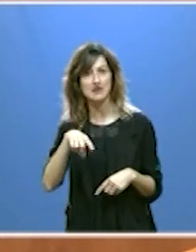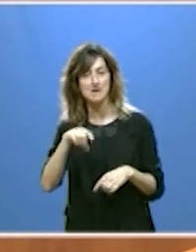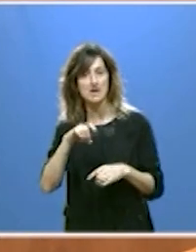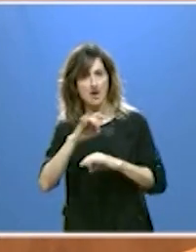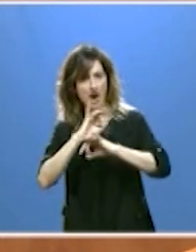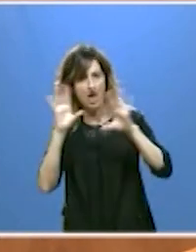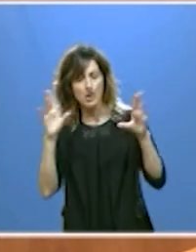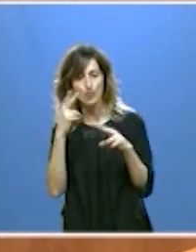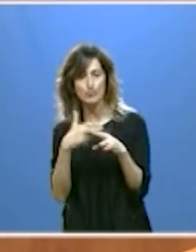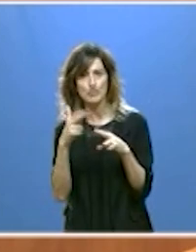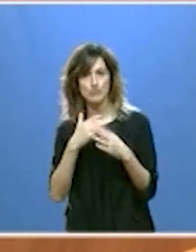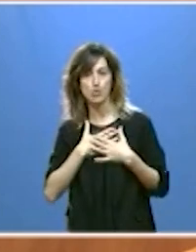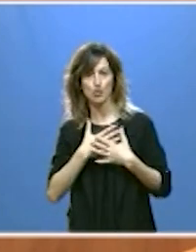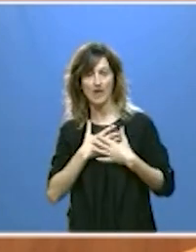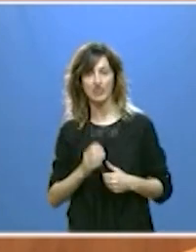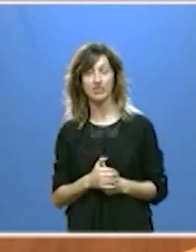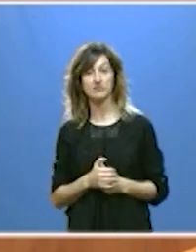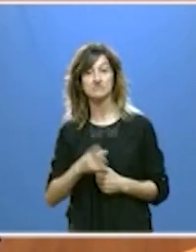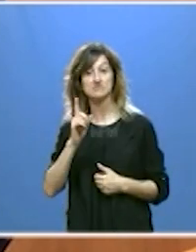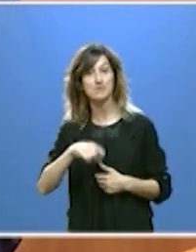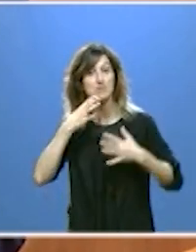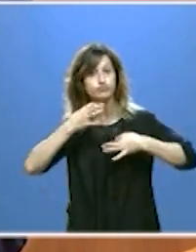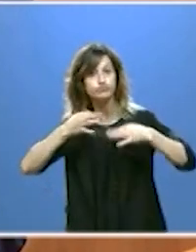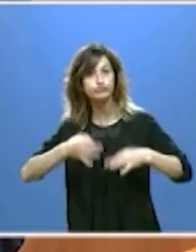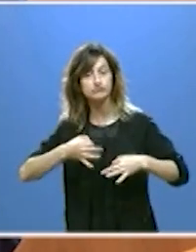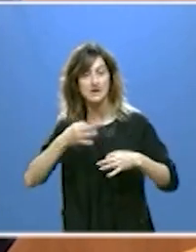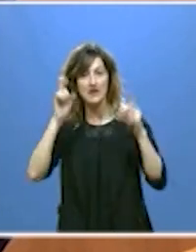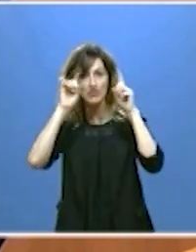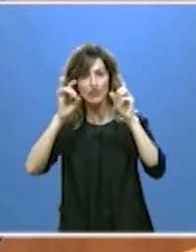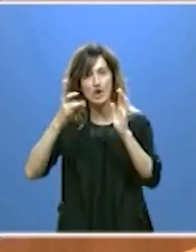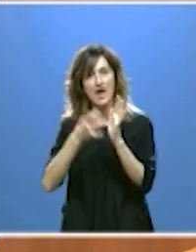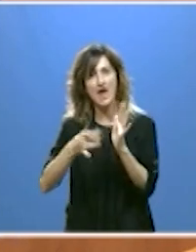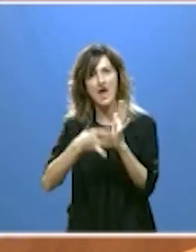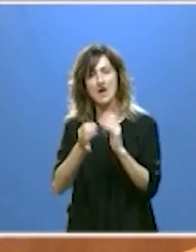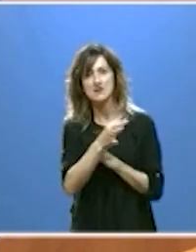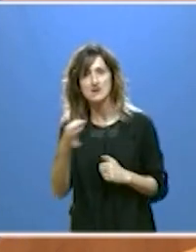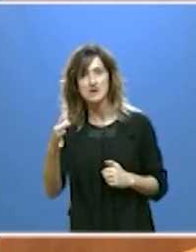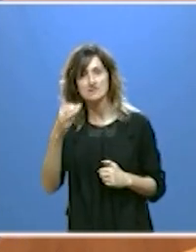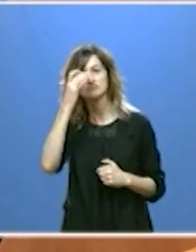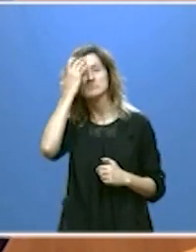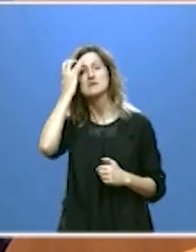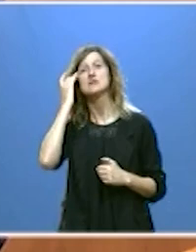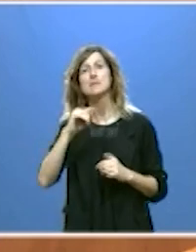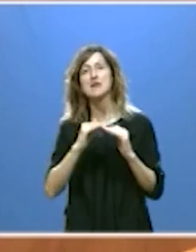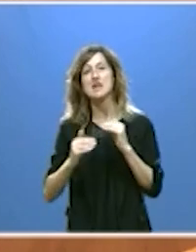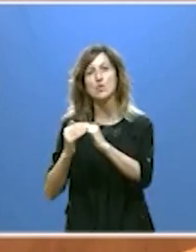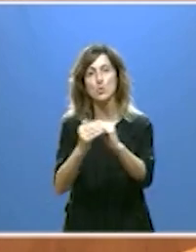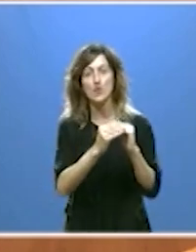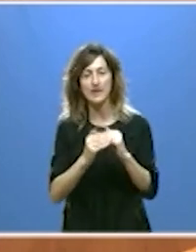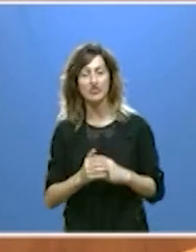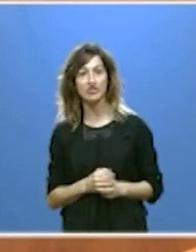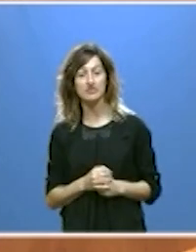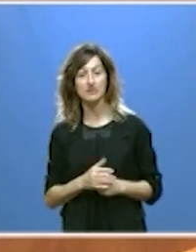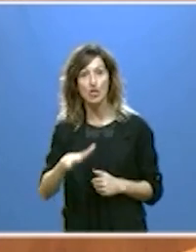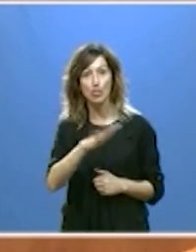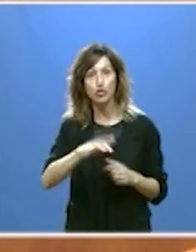voluntad política. Garantizar la educación de excelencia con la máxima calidad y equidad. En el